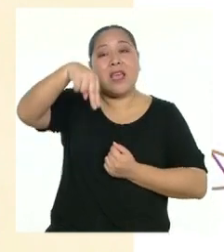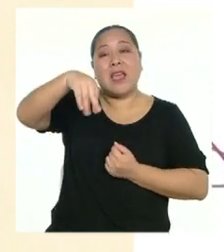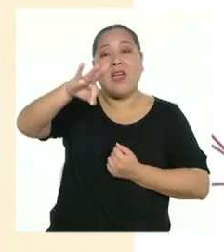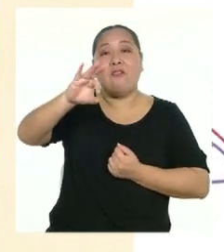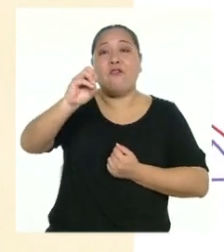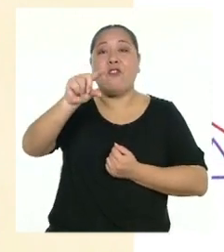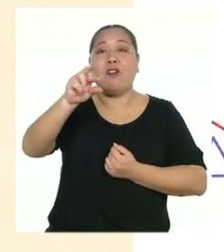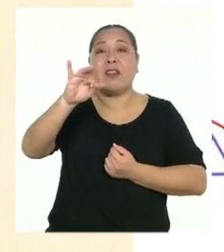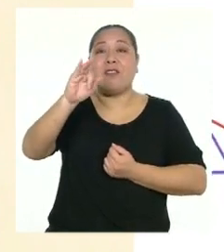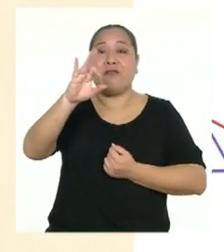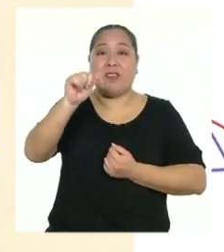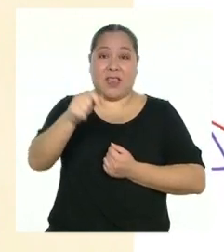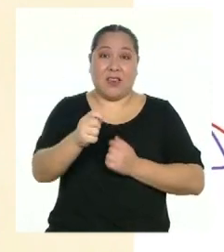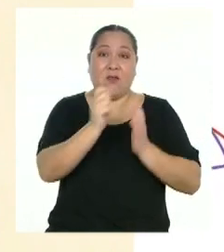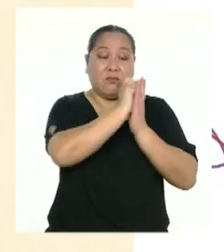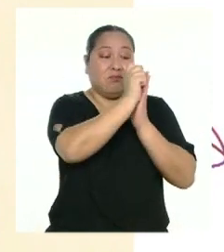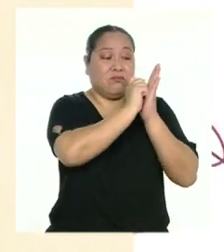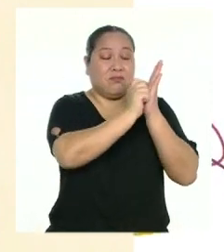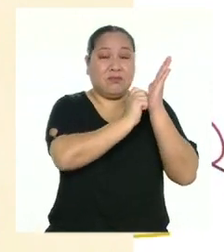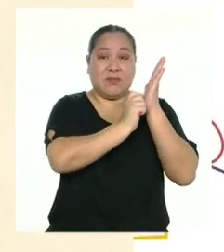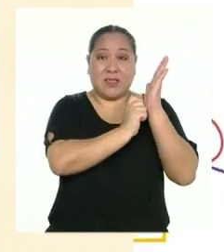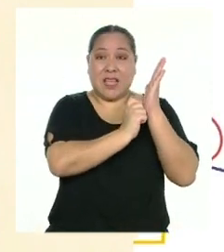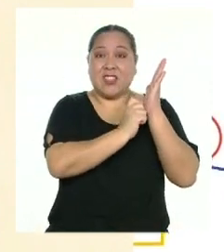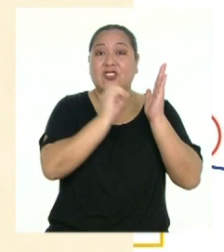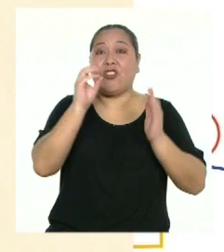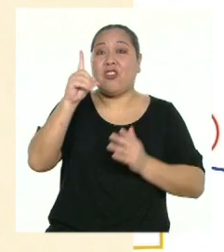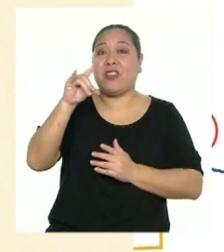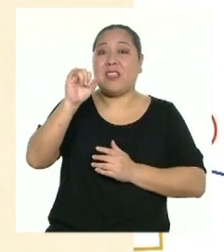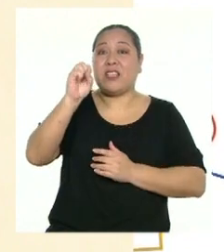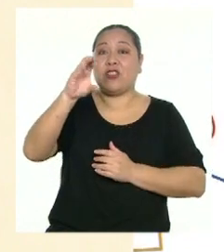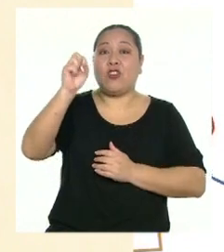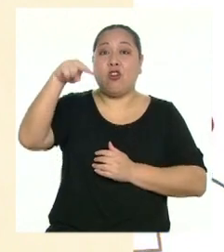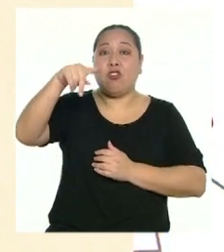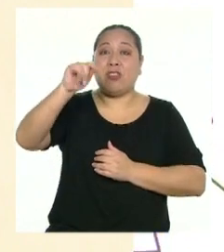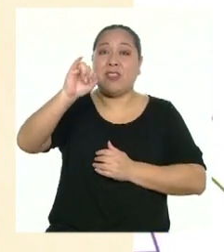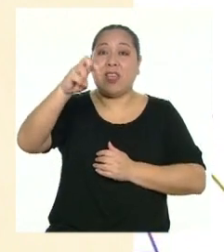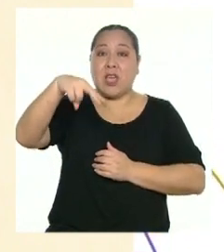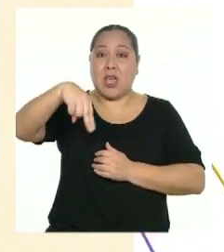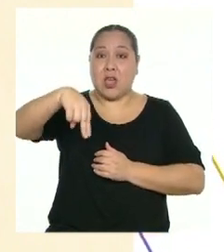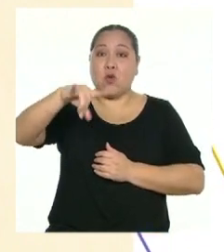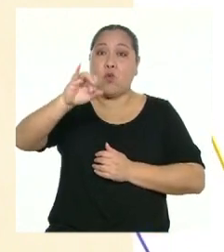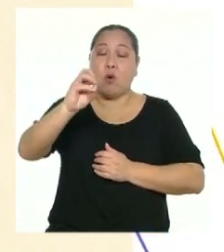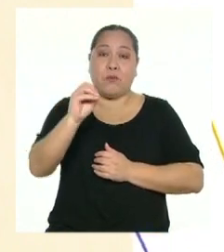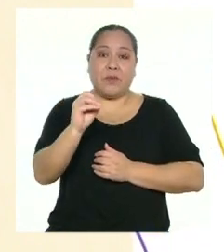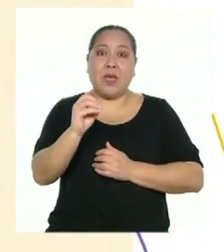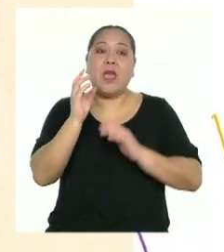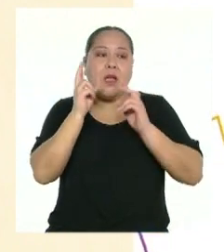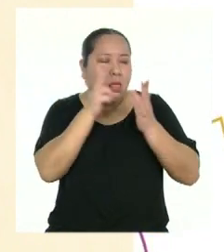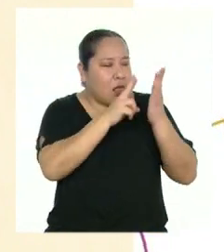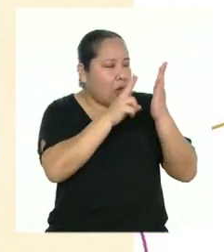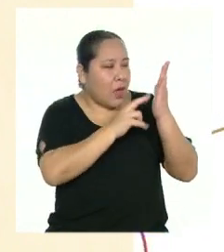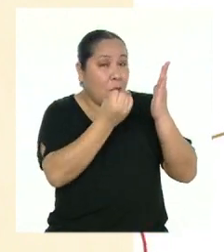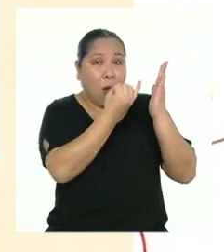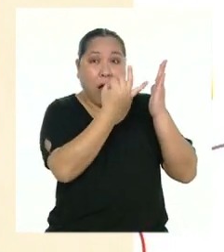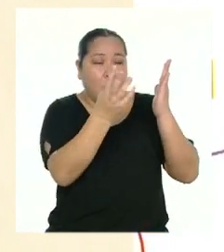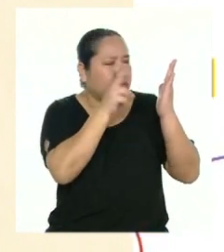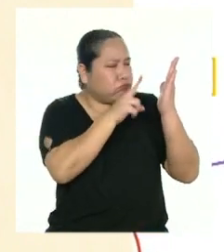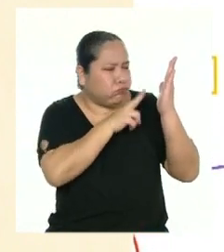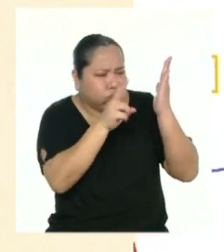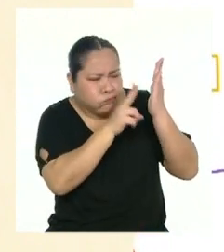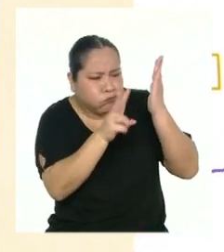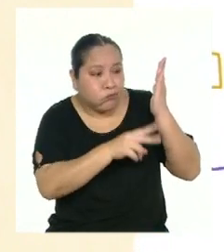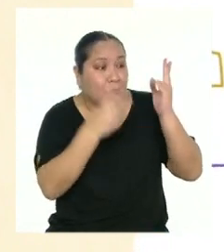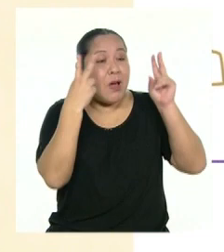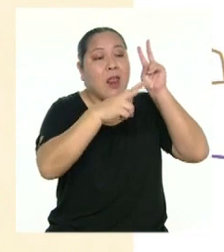discontinuo y leeremos algunas para elaborar una teniendo en cuenta su propósito y